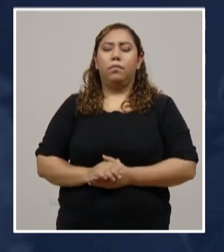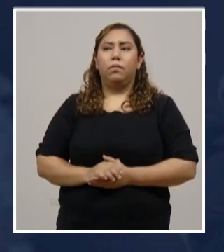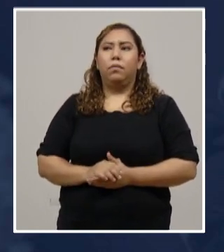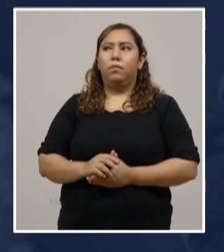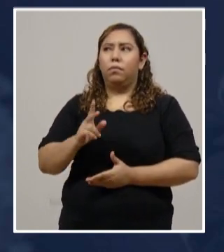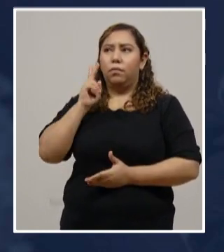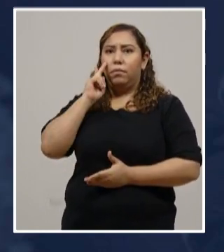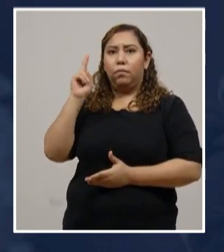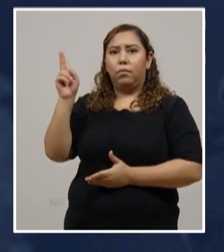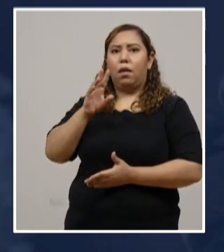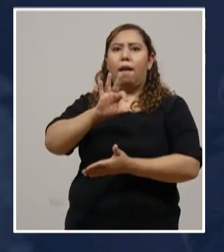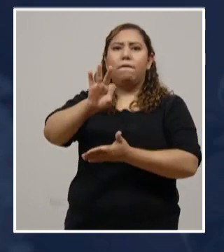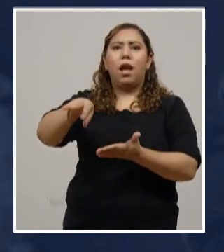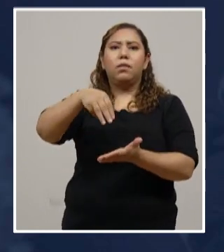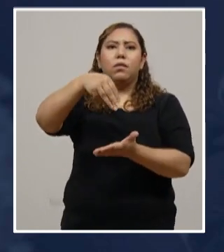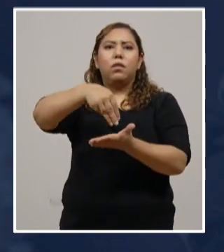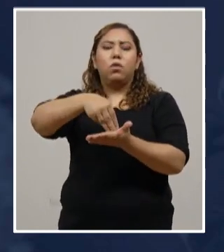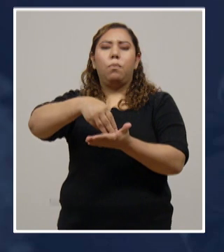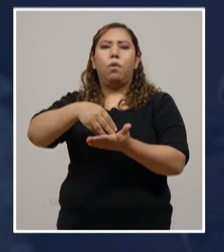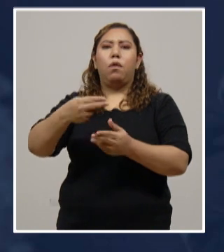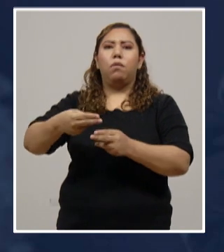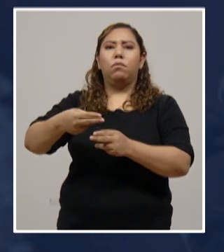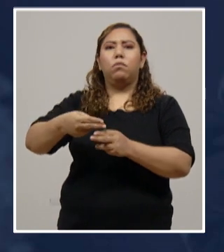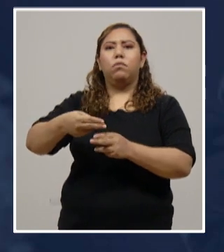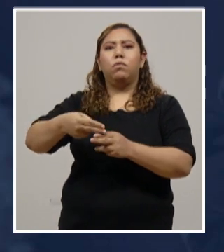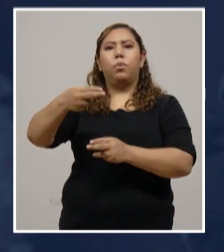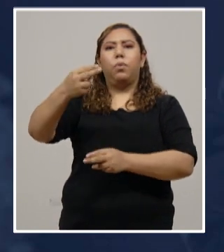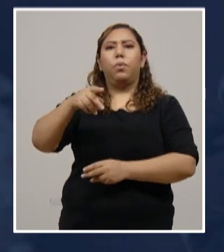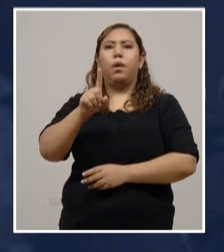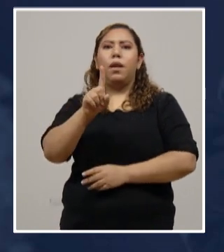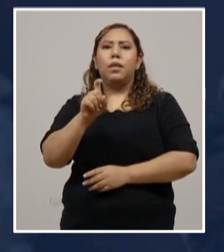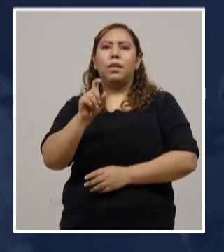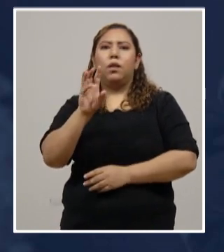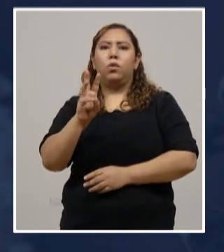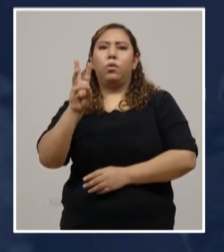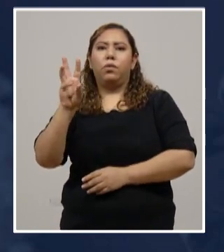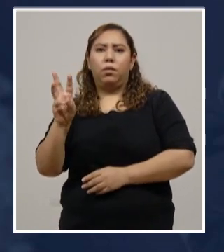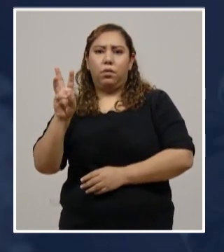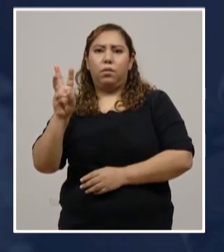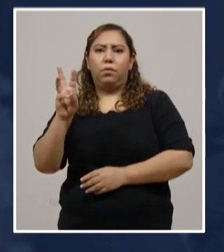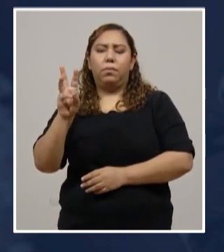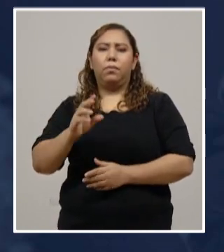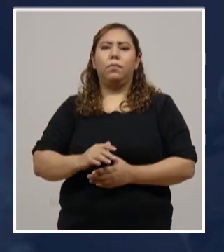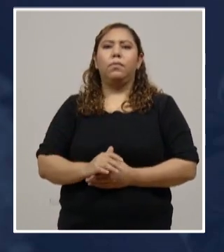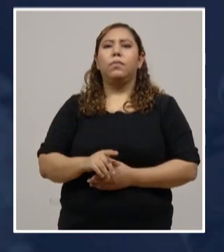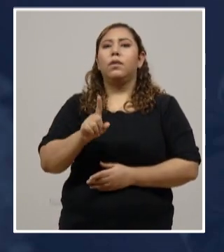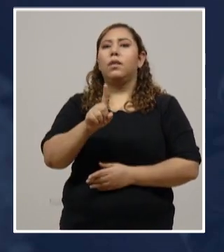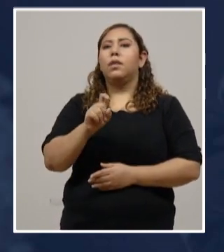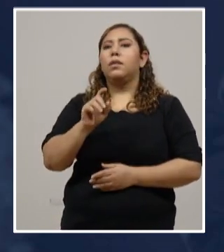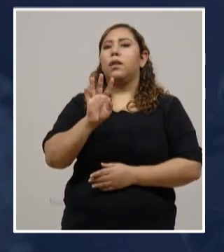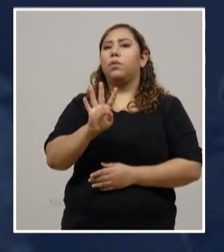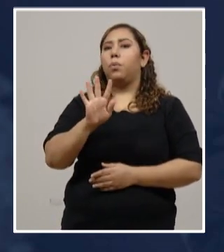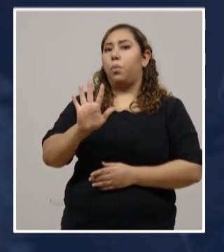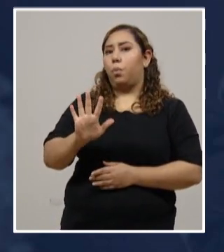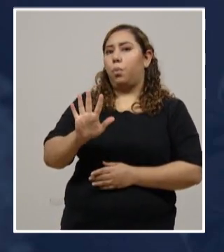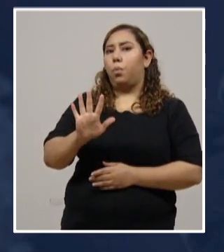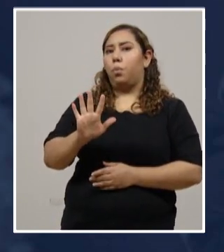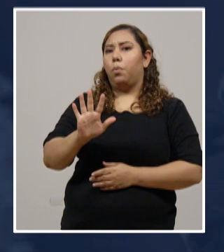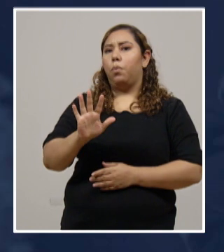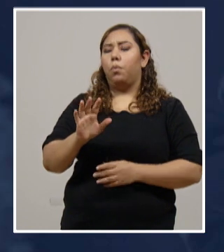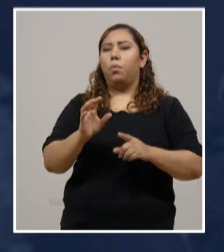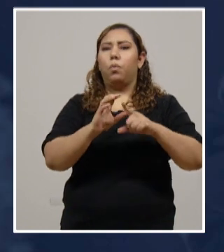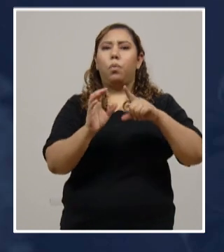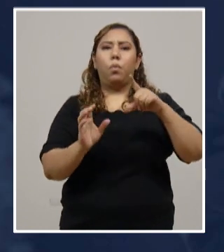Francisco Morazán. 166 casos para Francisco Morazán, 145 para el departamento